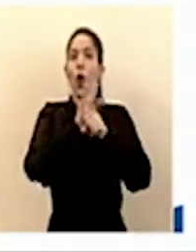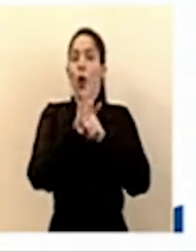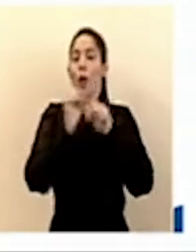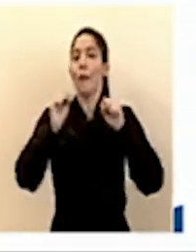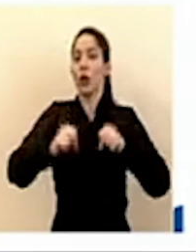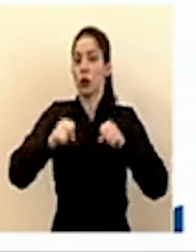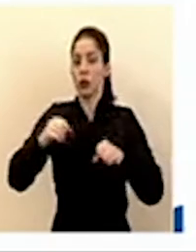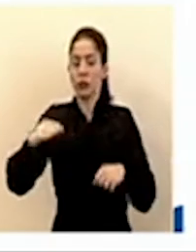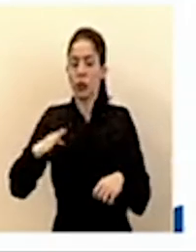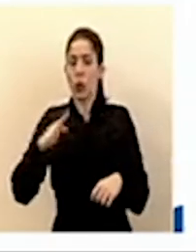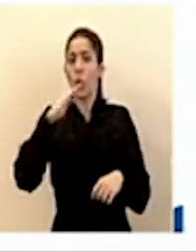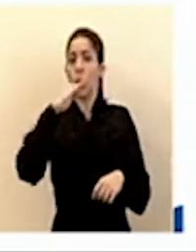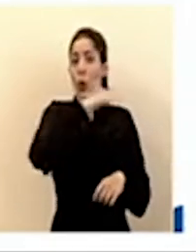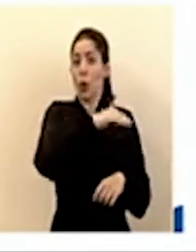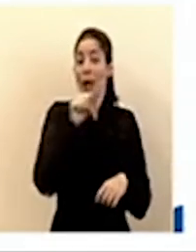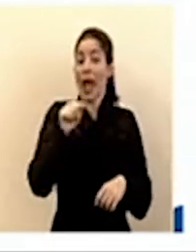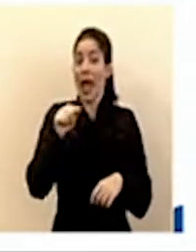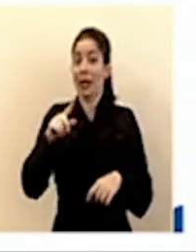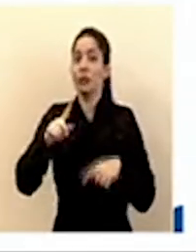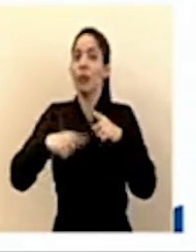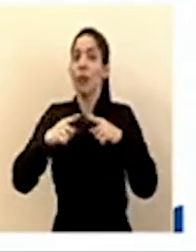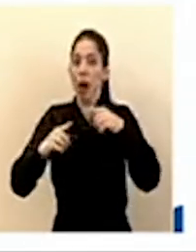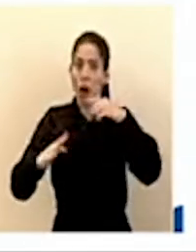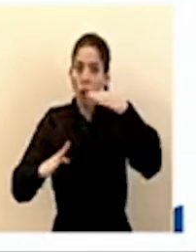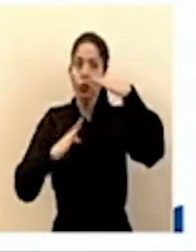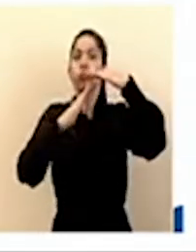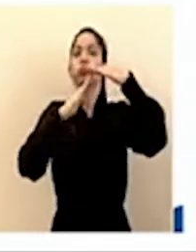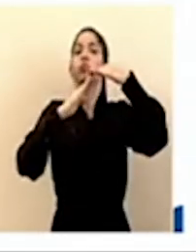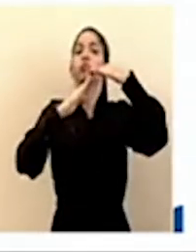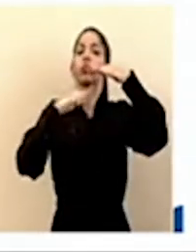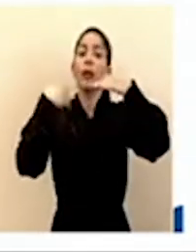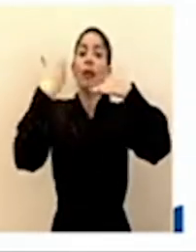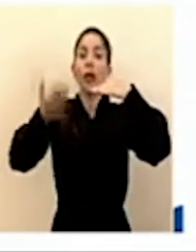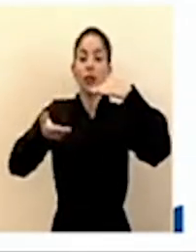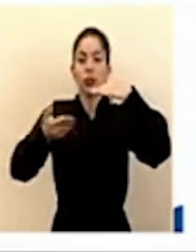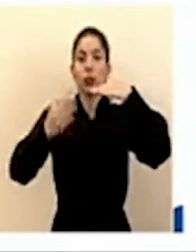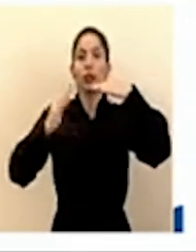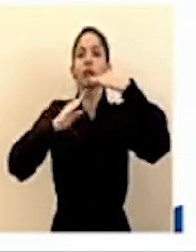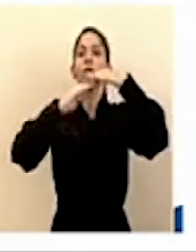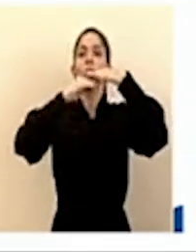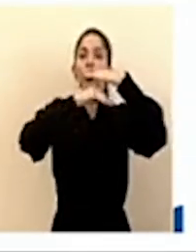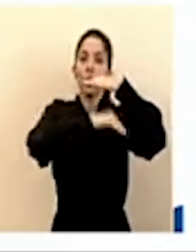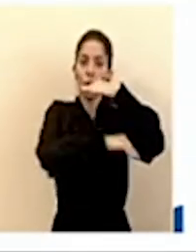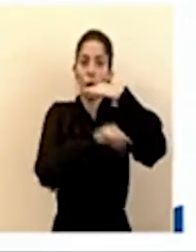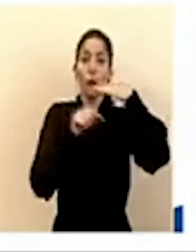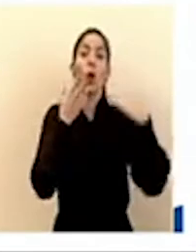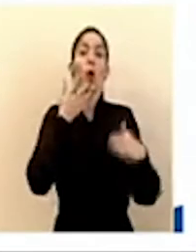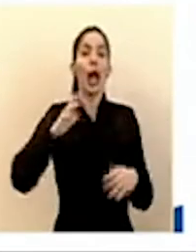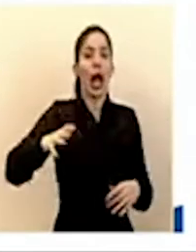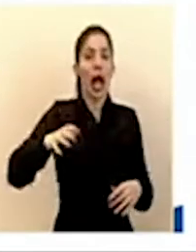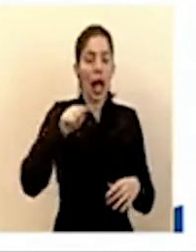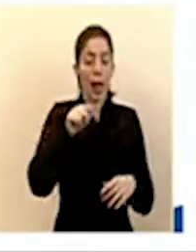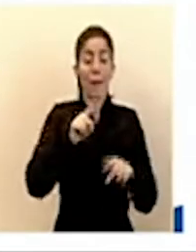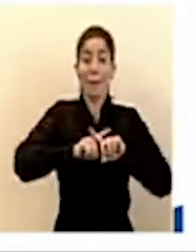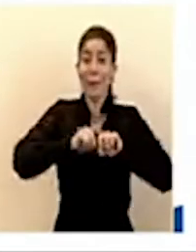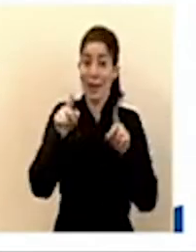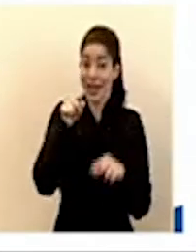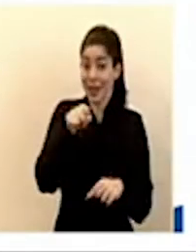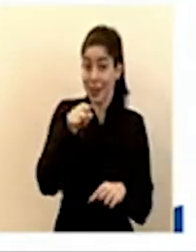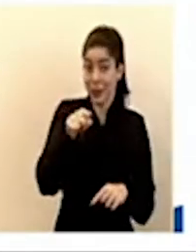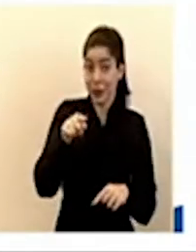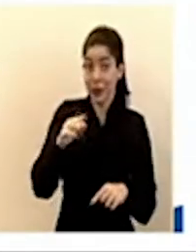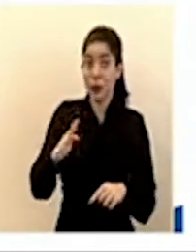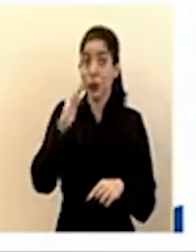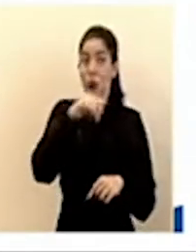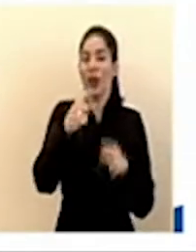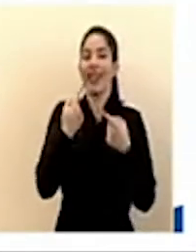Es una curva que llegará a un pico y luego será descendente. Pero esa curva es